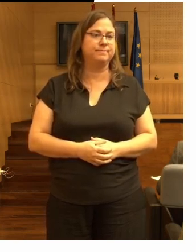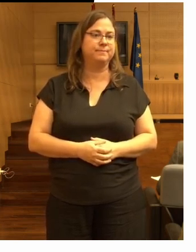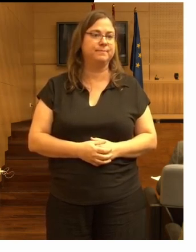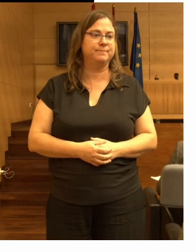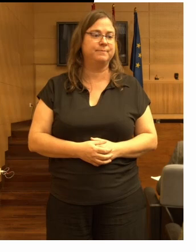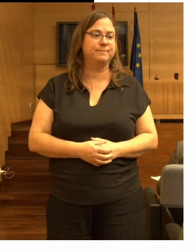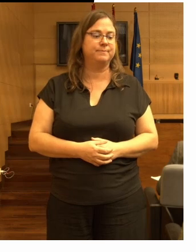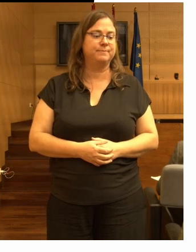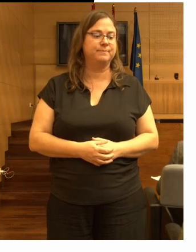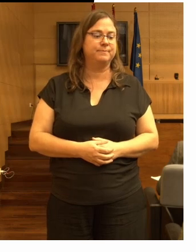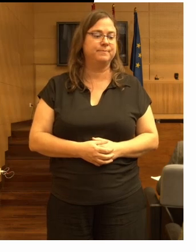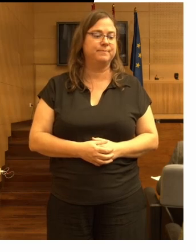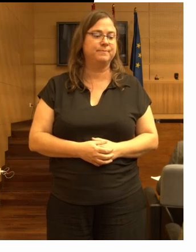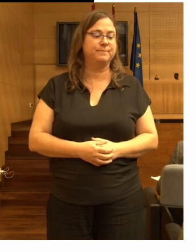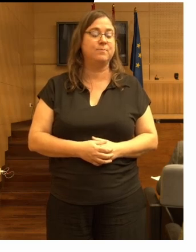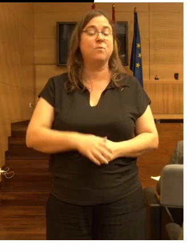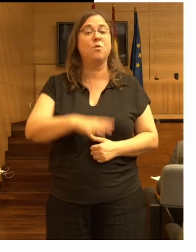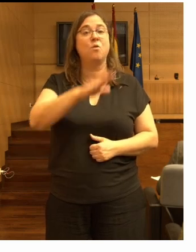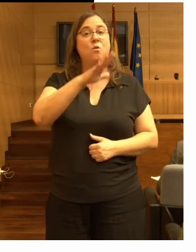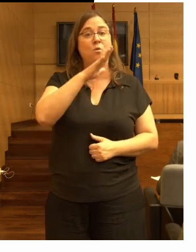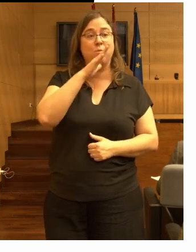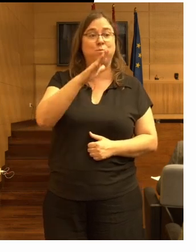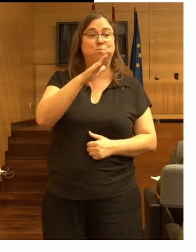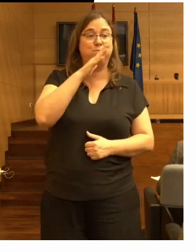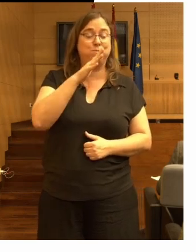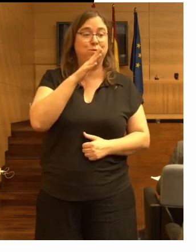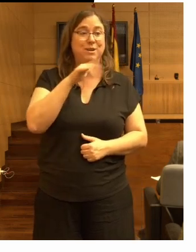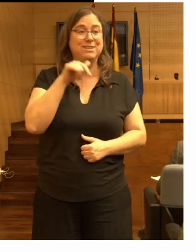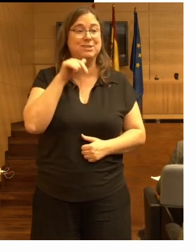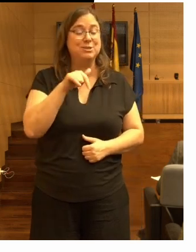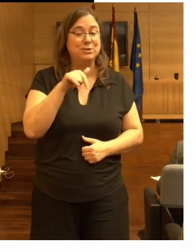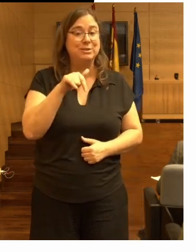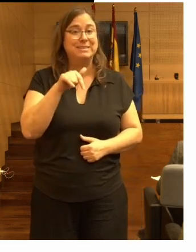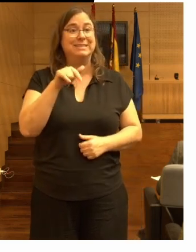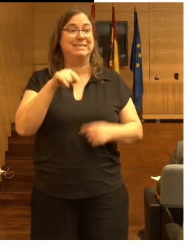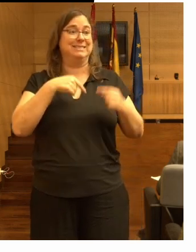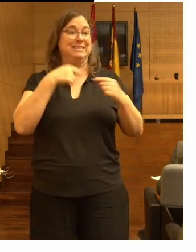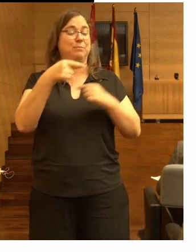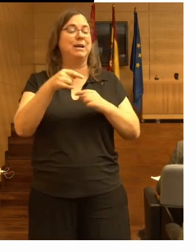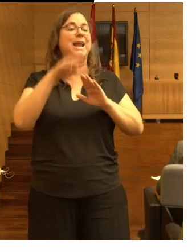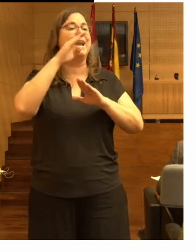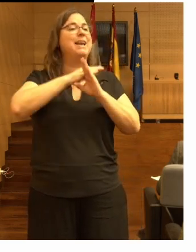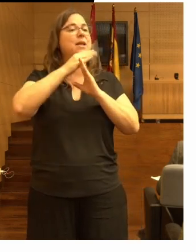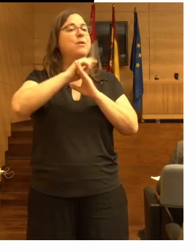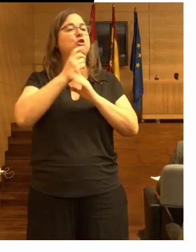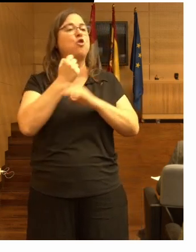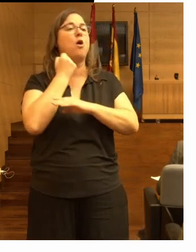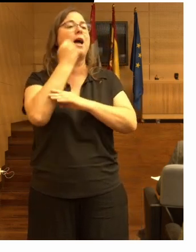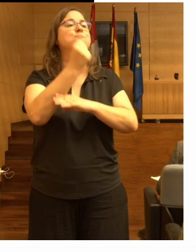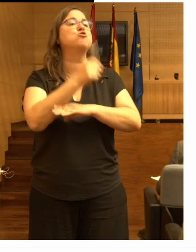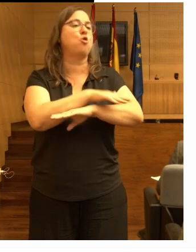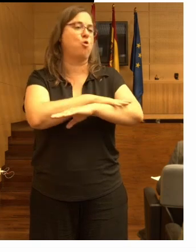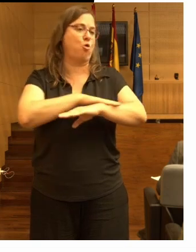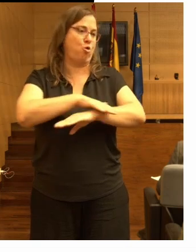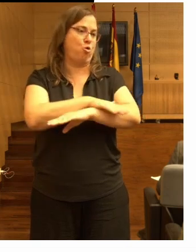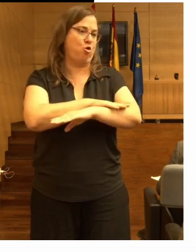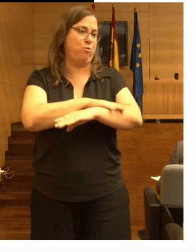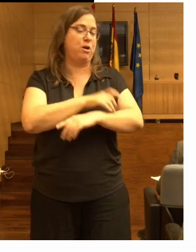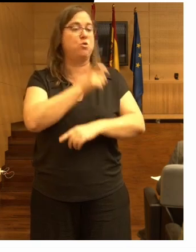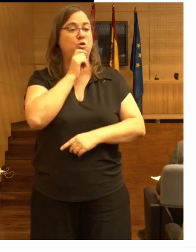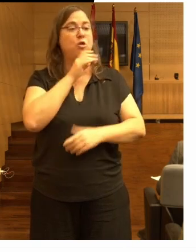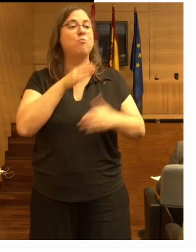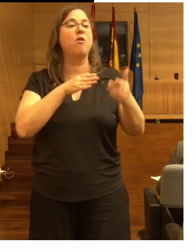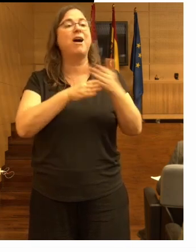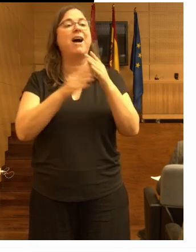y de ahí viene el siguiente nivel sería el apoyo del gobierno mediante las inspecciones